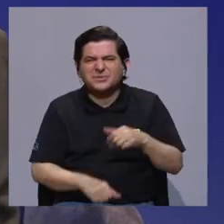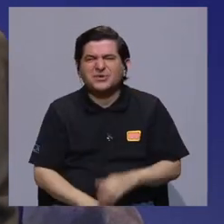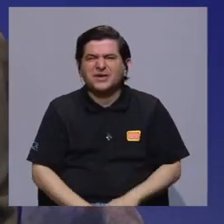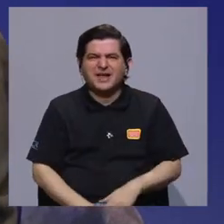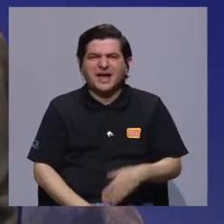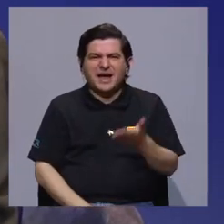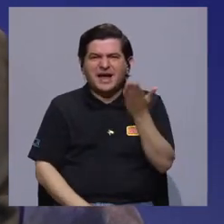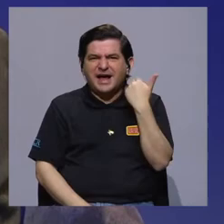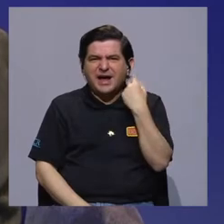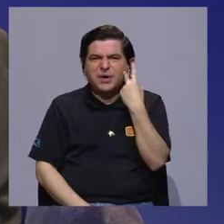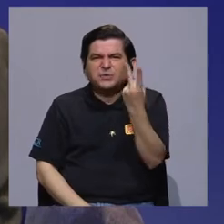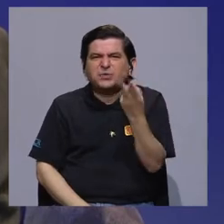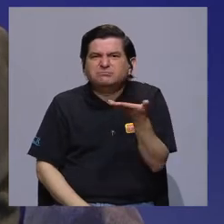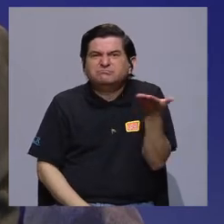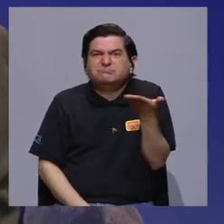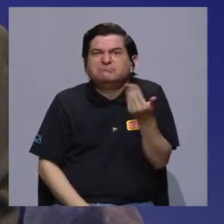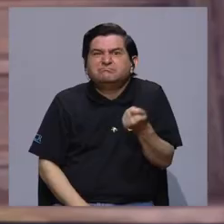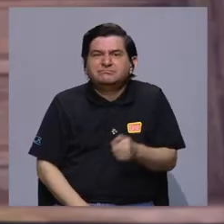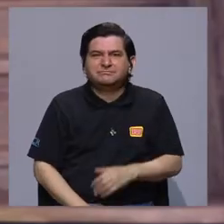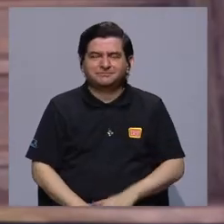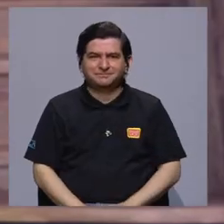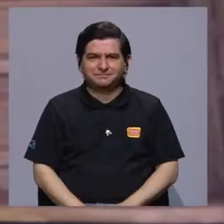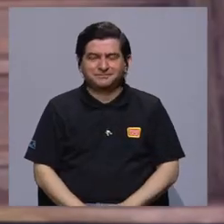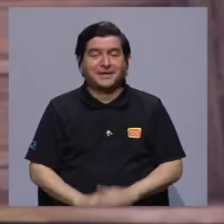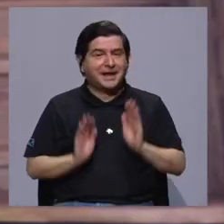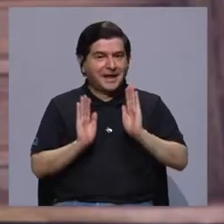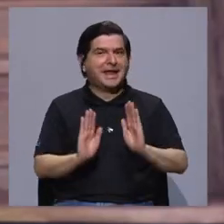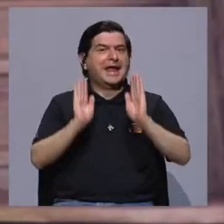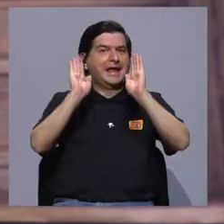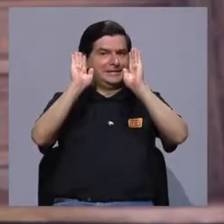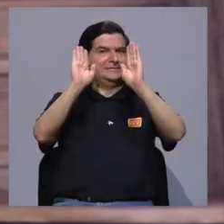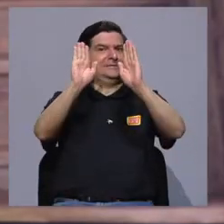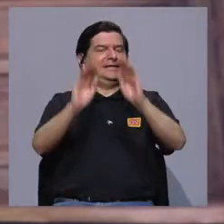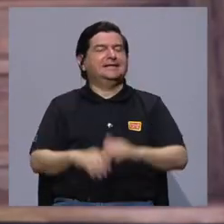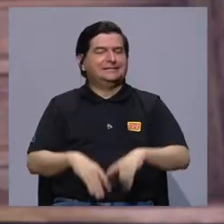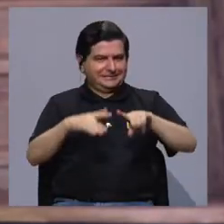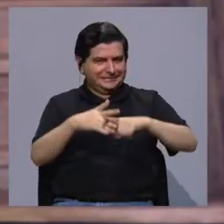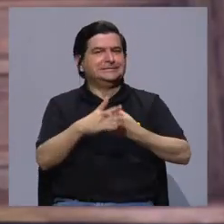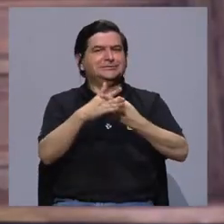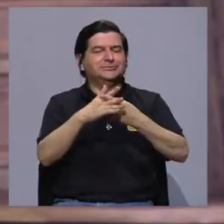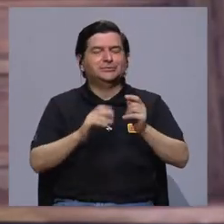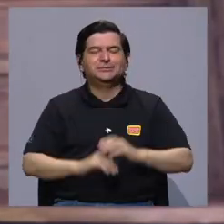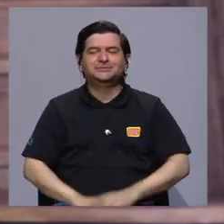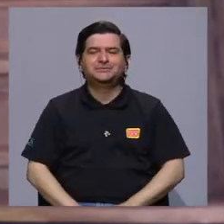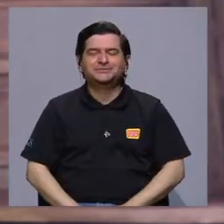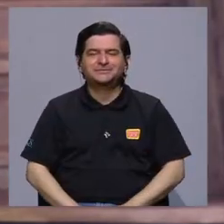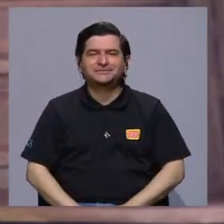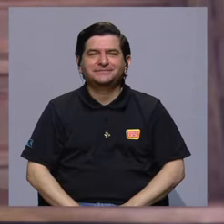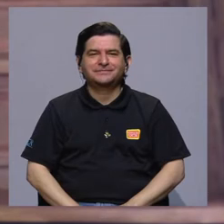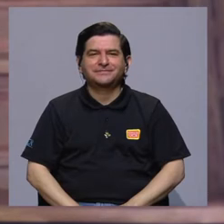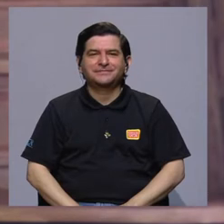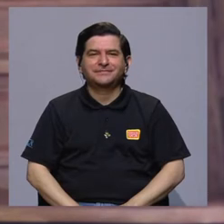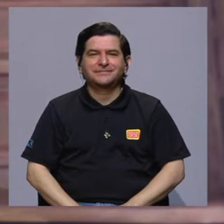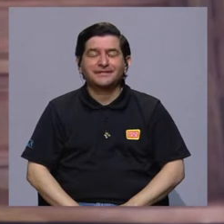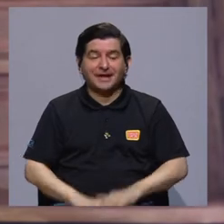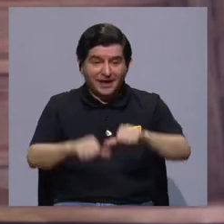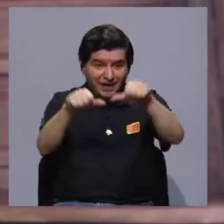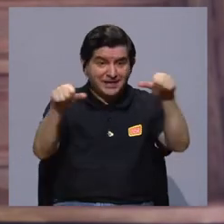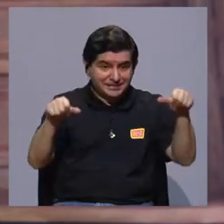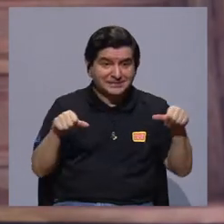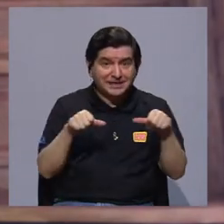audiovisual. Bueno, excelente para empezar, ¿verdad? Bueno, claramente es una